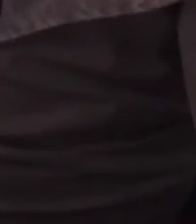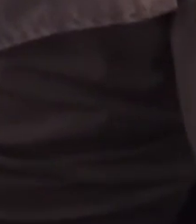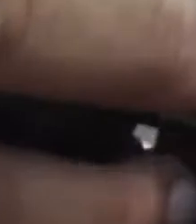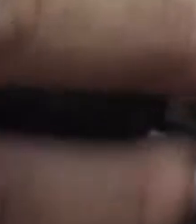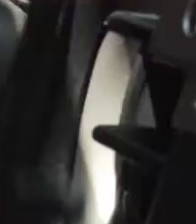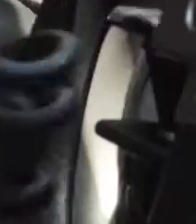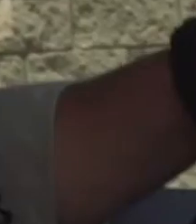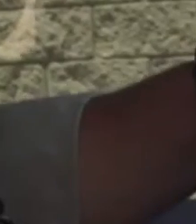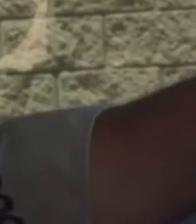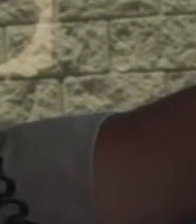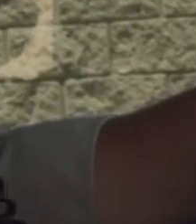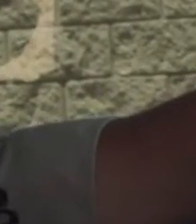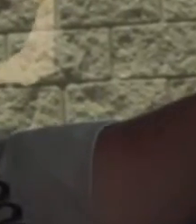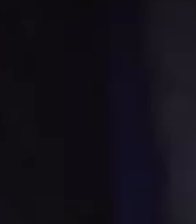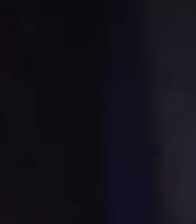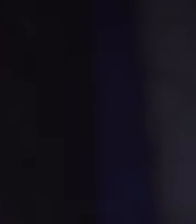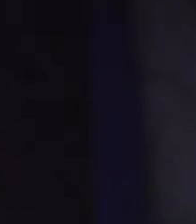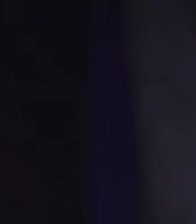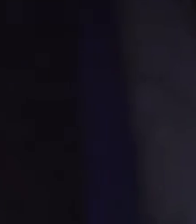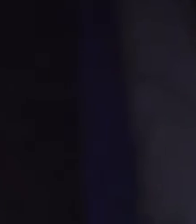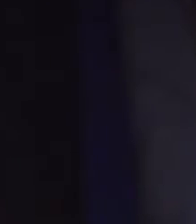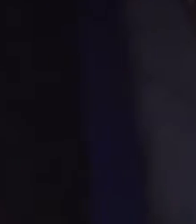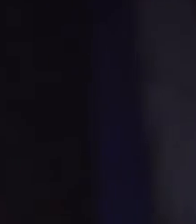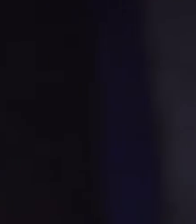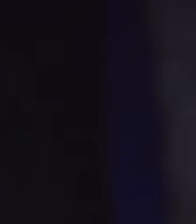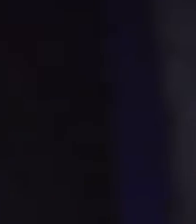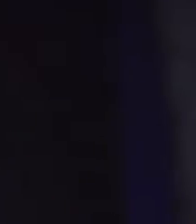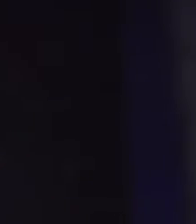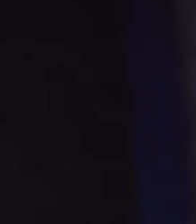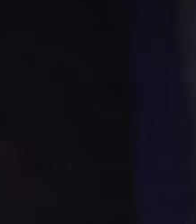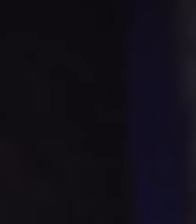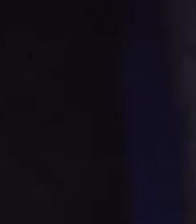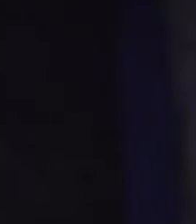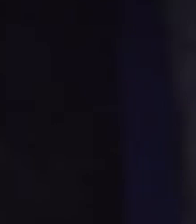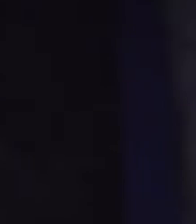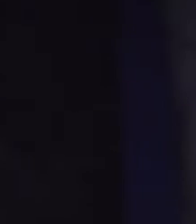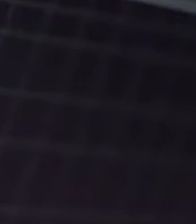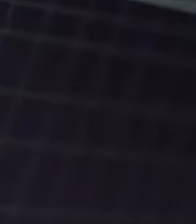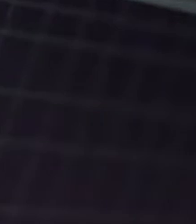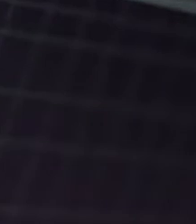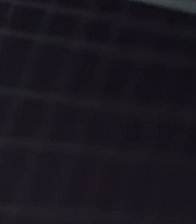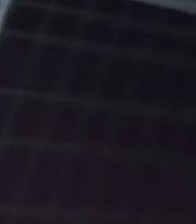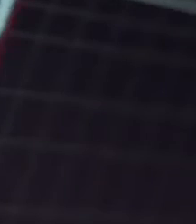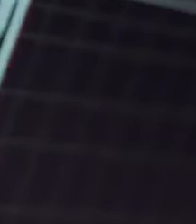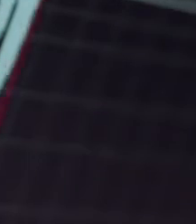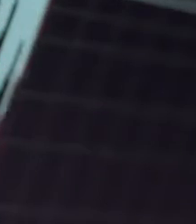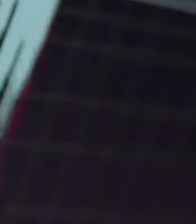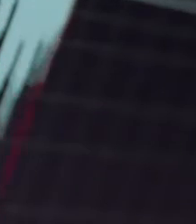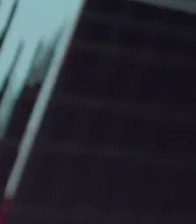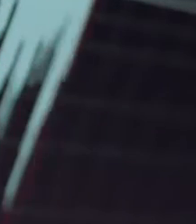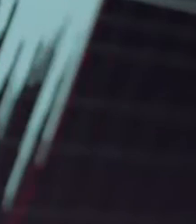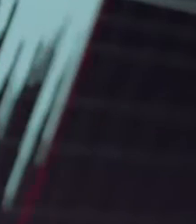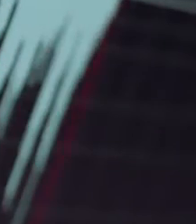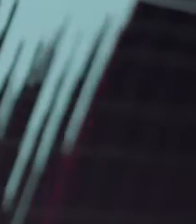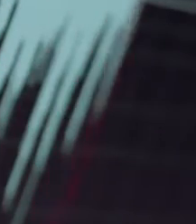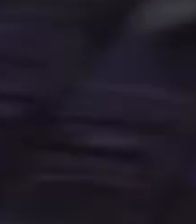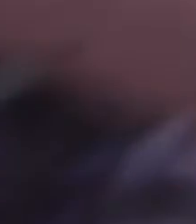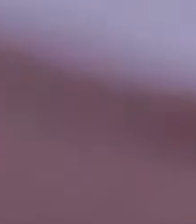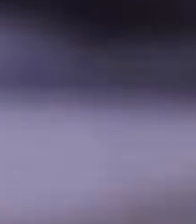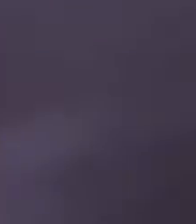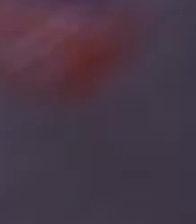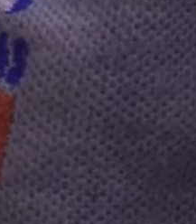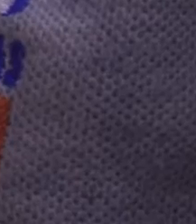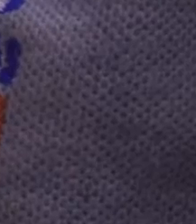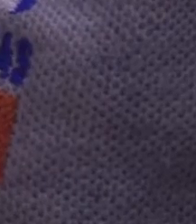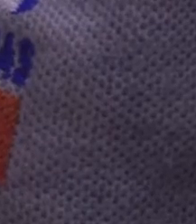-7. Adelante, doble cero. Está reportando una ciudadana que está a punto de dar a luz. Colonia Mérida, Flores, sector 3, bloque 11.